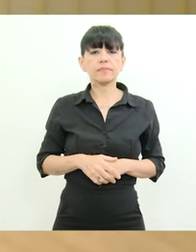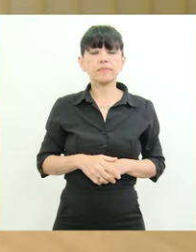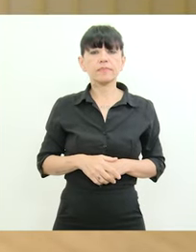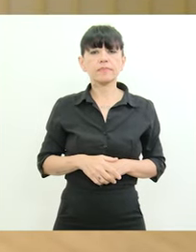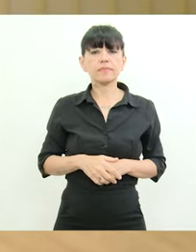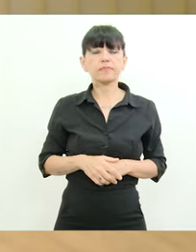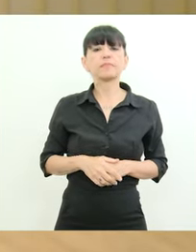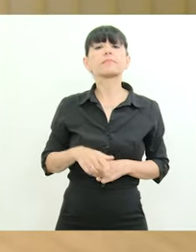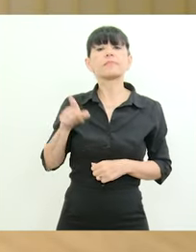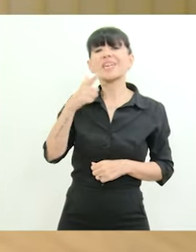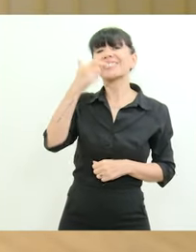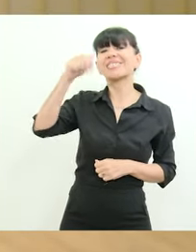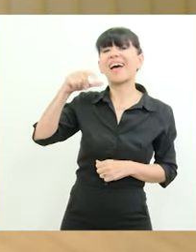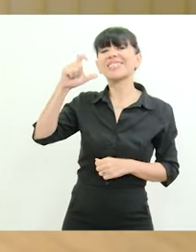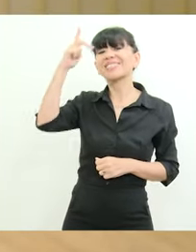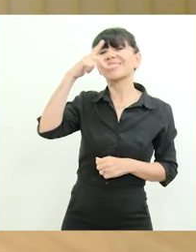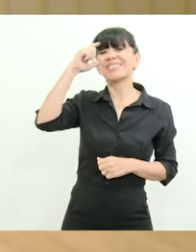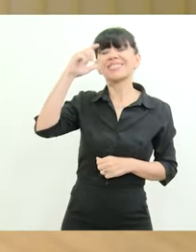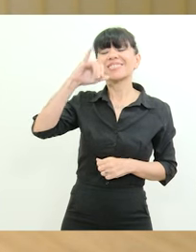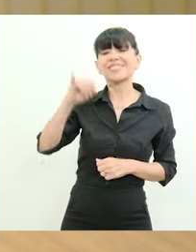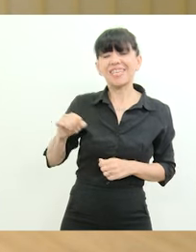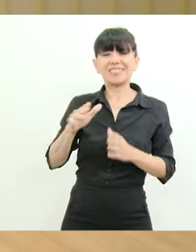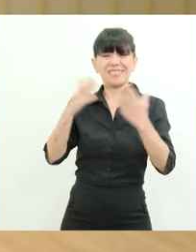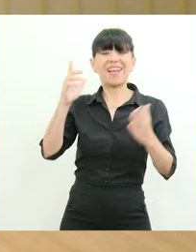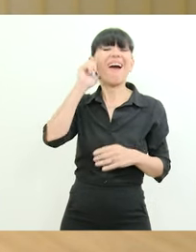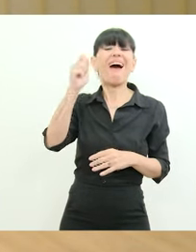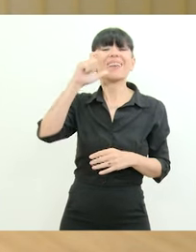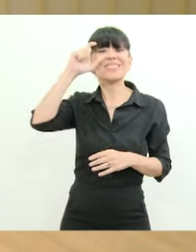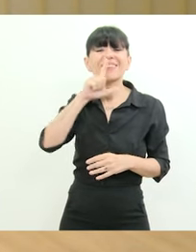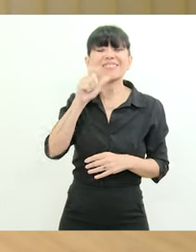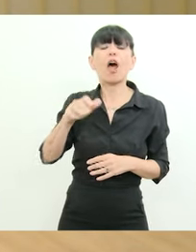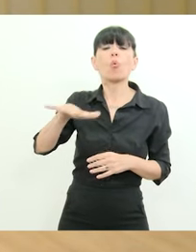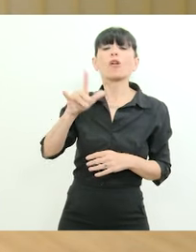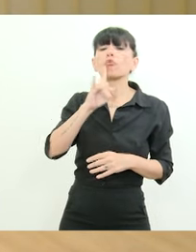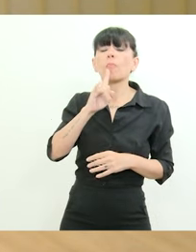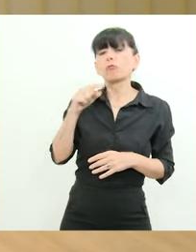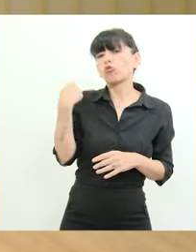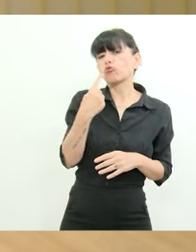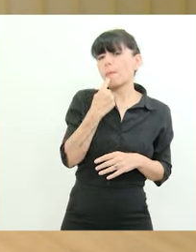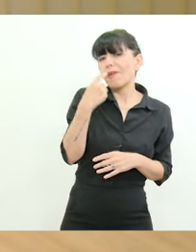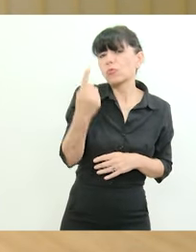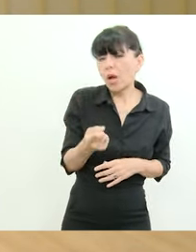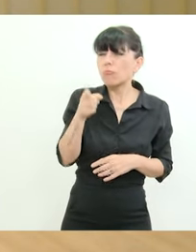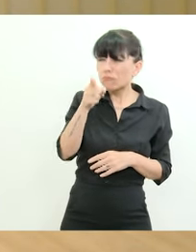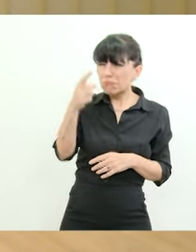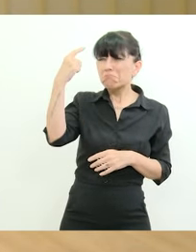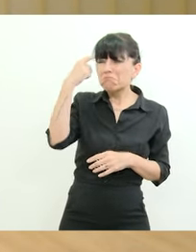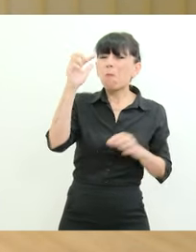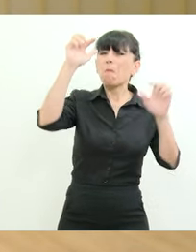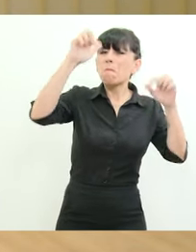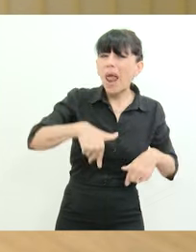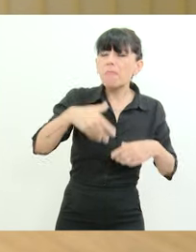Indalicio Sánchez de La Gaceta de Tucumán queríamos preguntarle si tiene algún plan para redistribuir